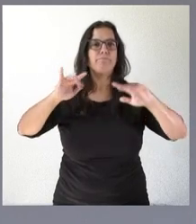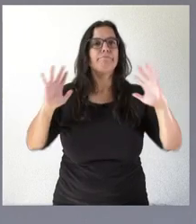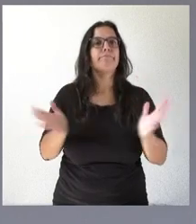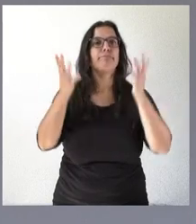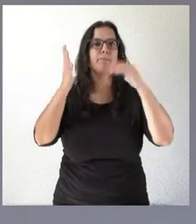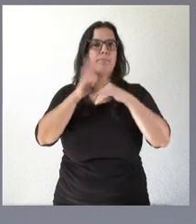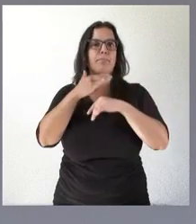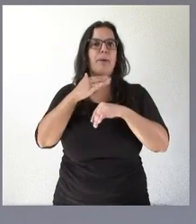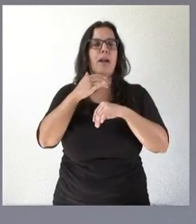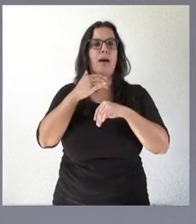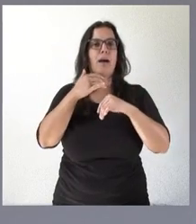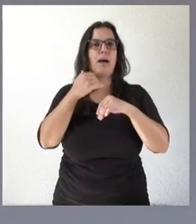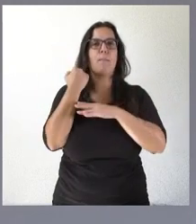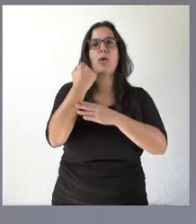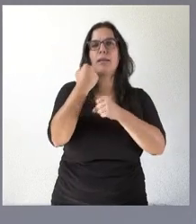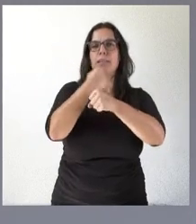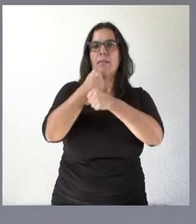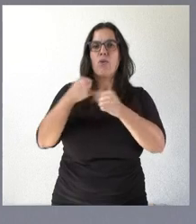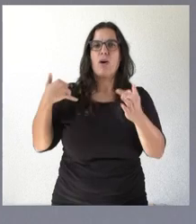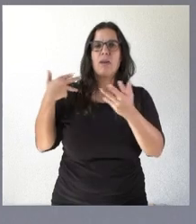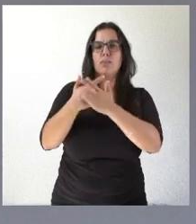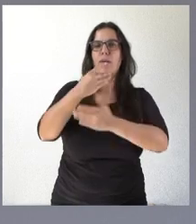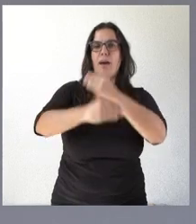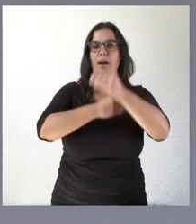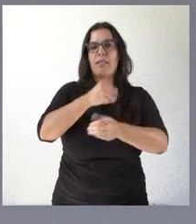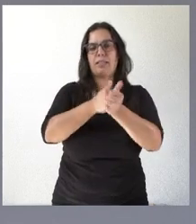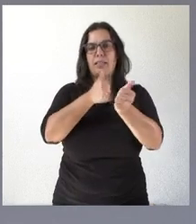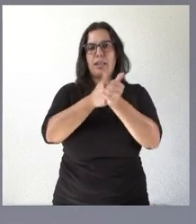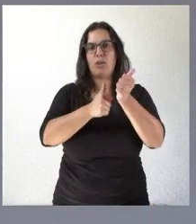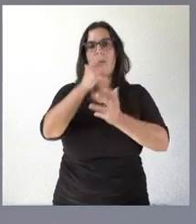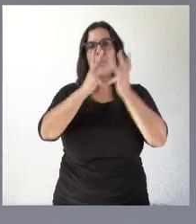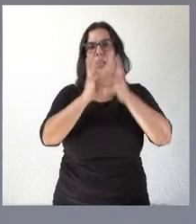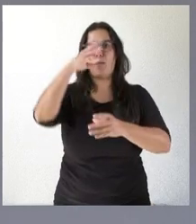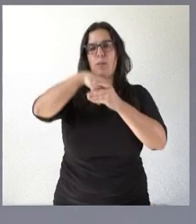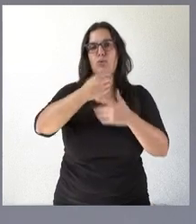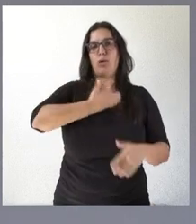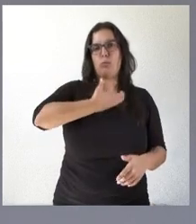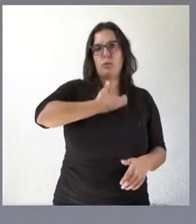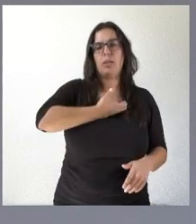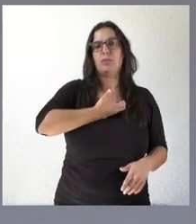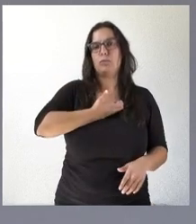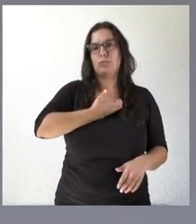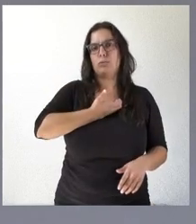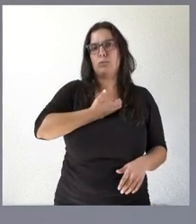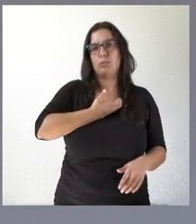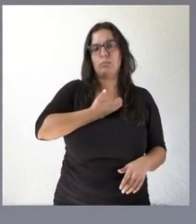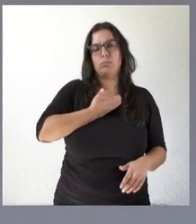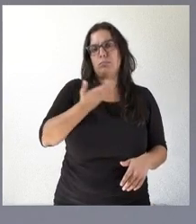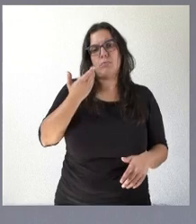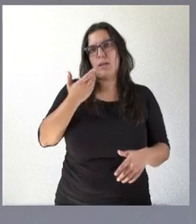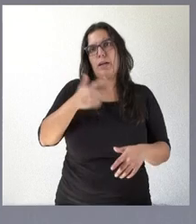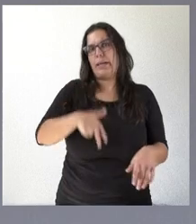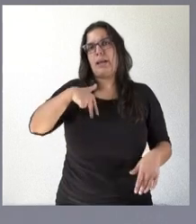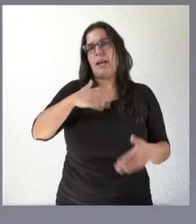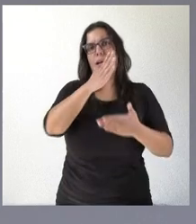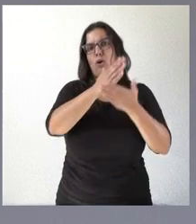favor del trabajo que vienen realizando los secretarios de Administración local habilitados nacionales en el conjunto de la comunidad